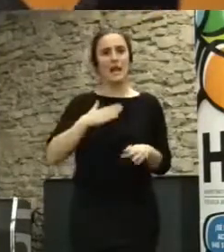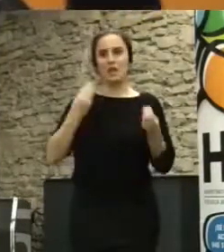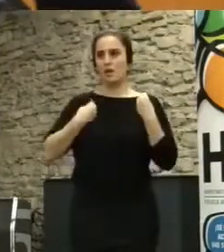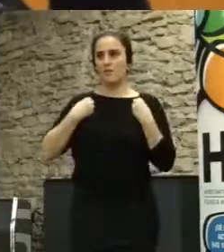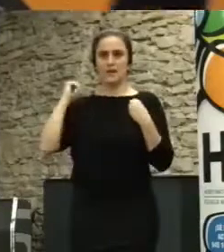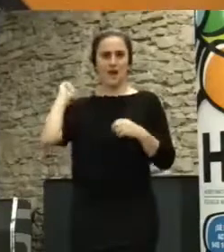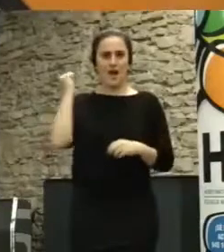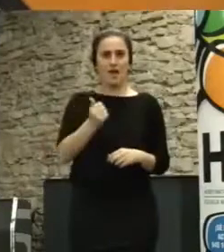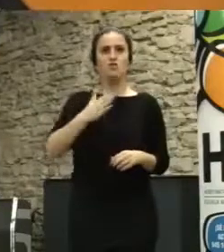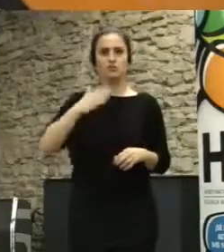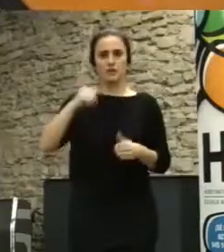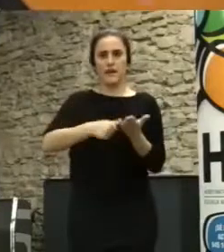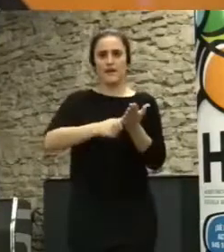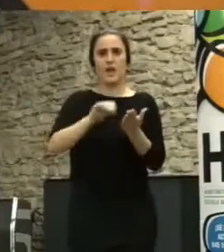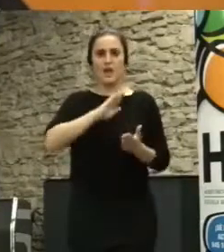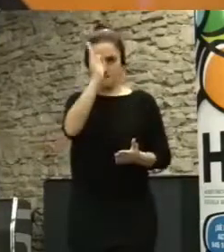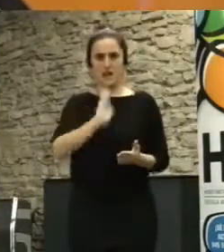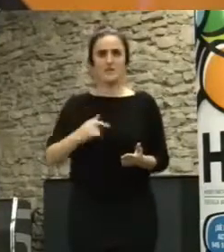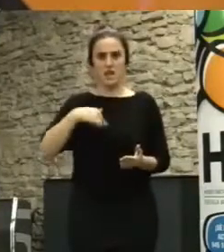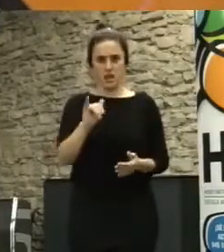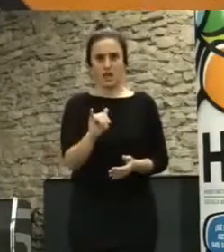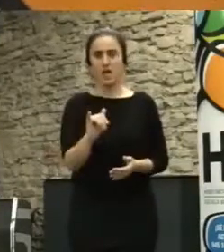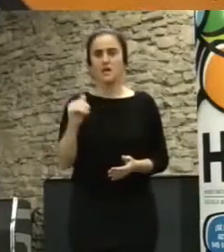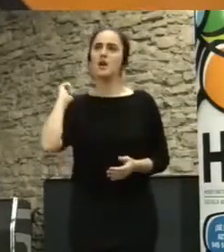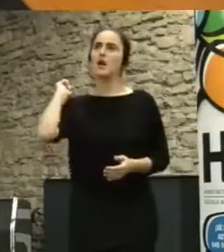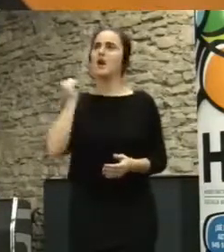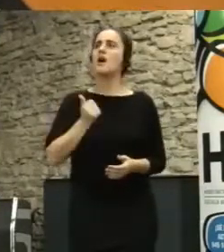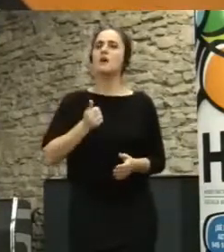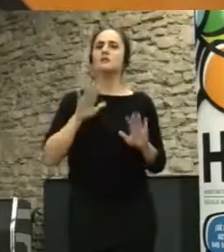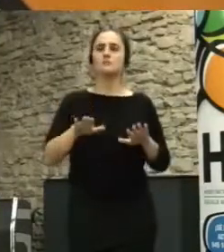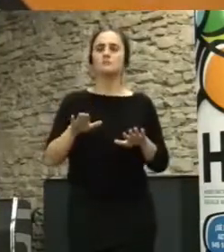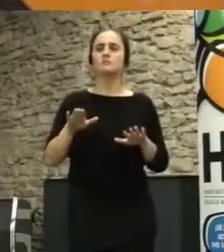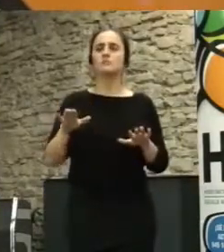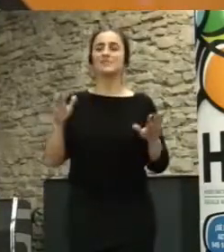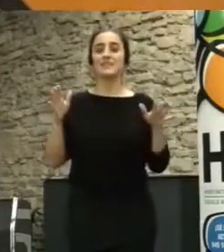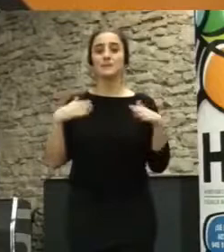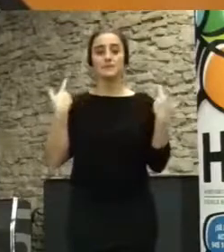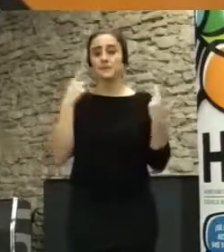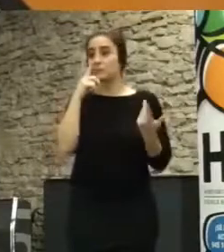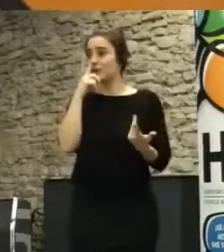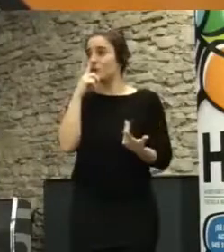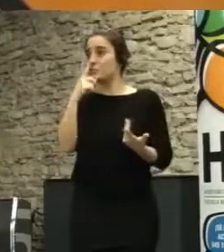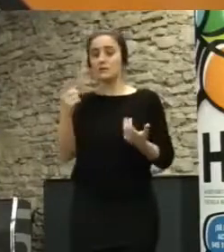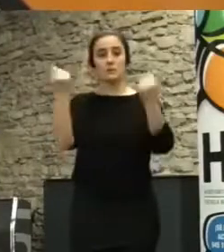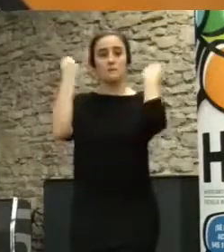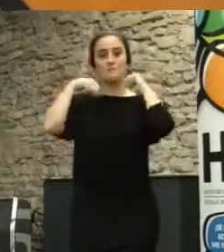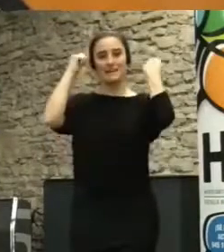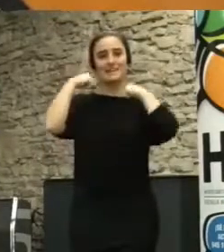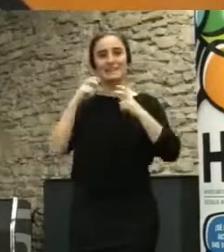nacionalidad brasilera también, y me fascinó cómo en un año todas las prácticas sociales